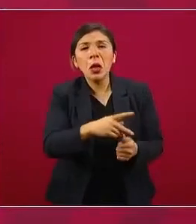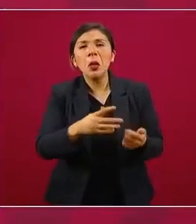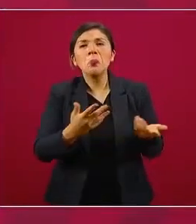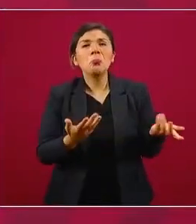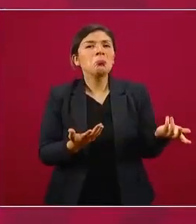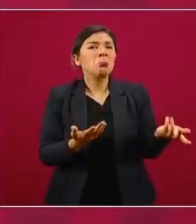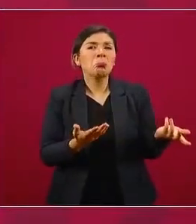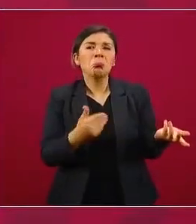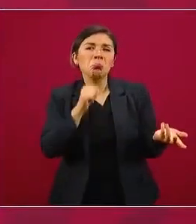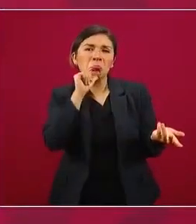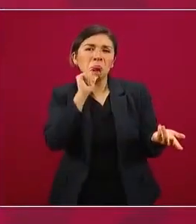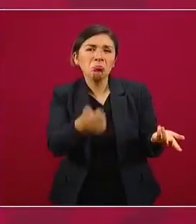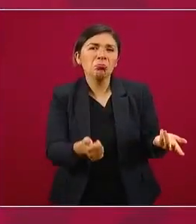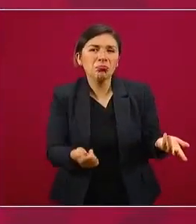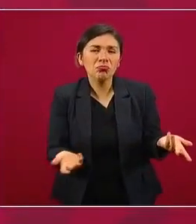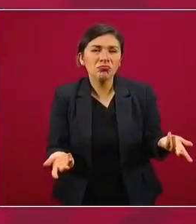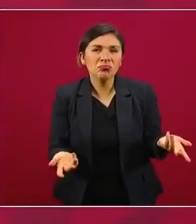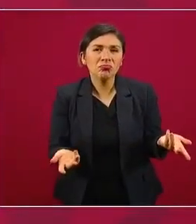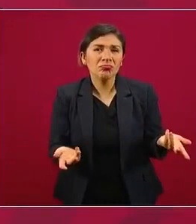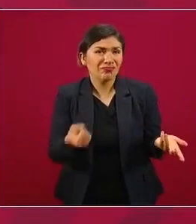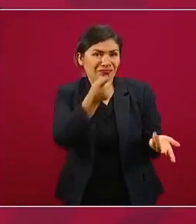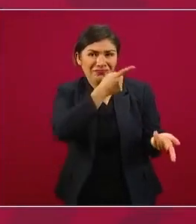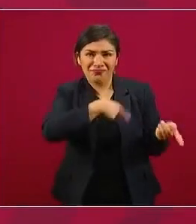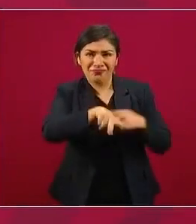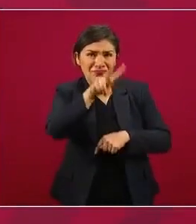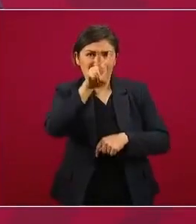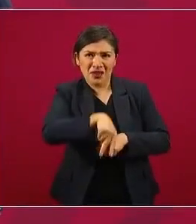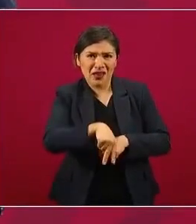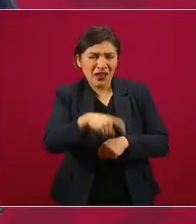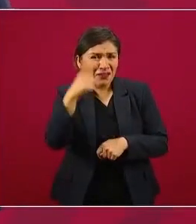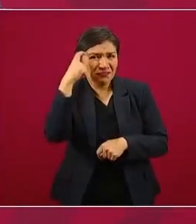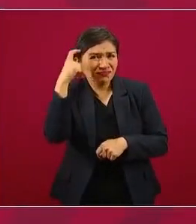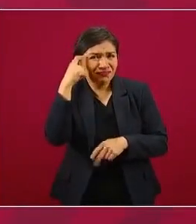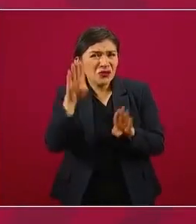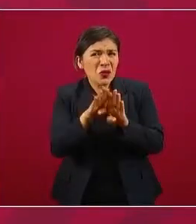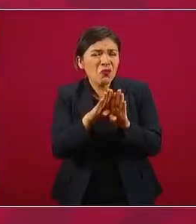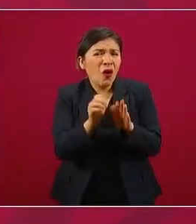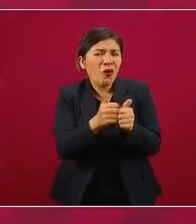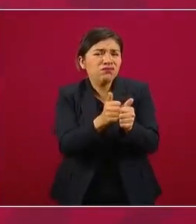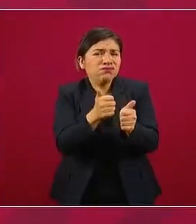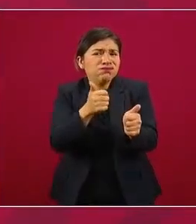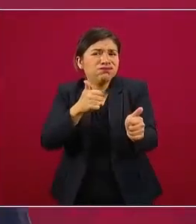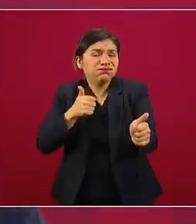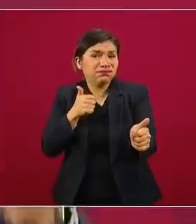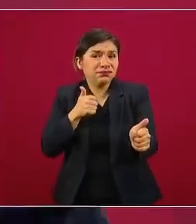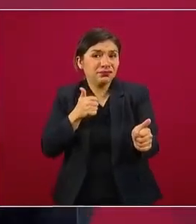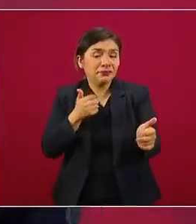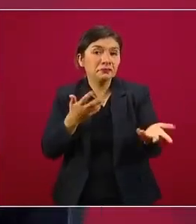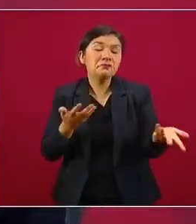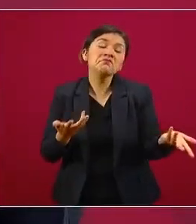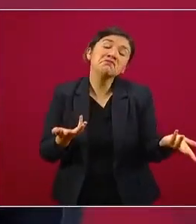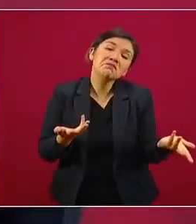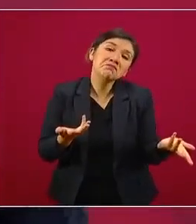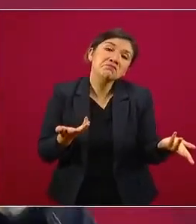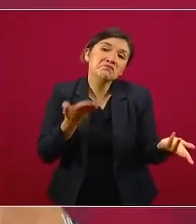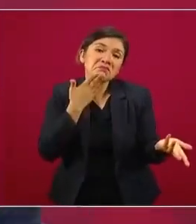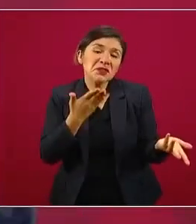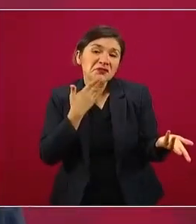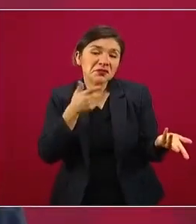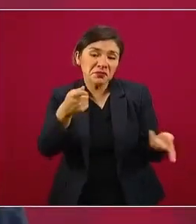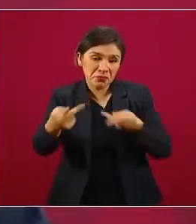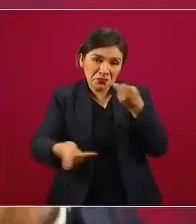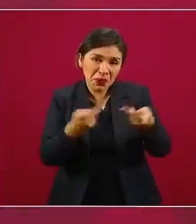no, son muy retrógradas, pero bueno, de ahí tu